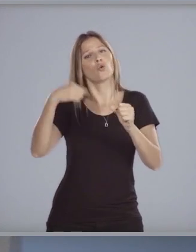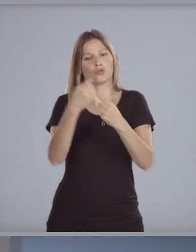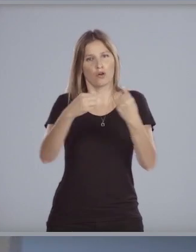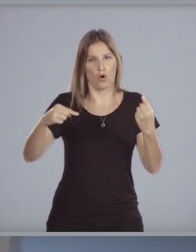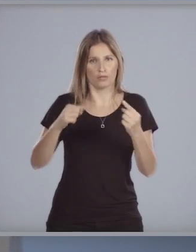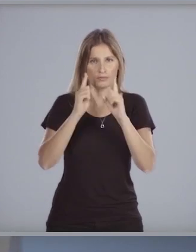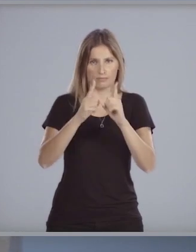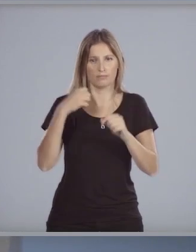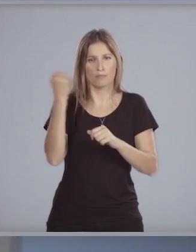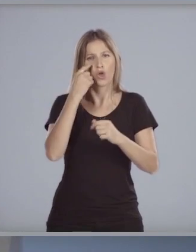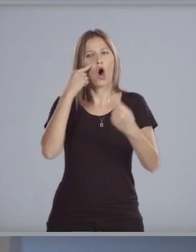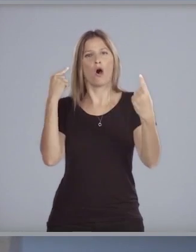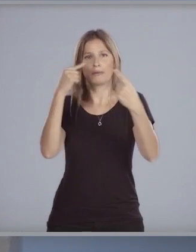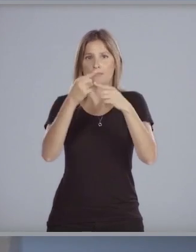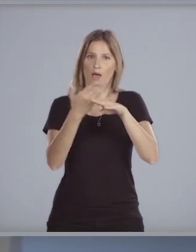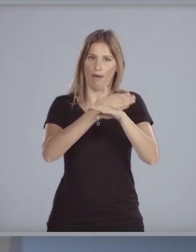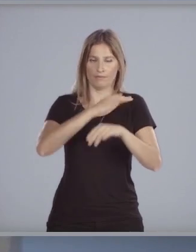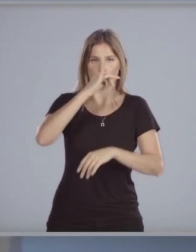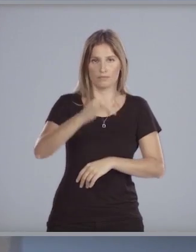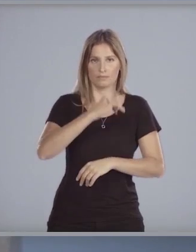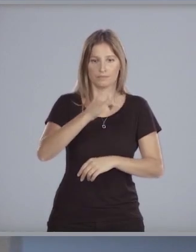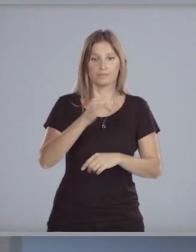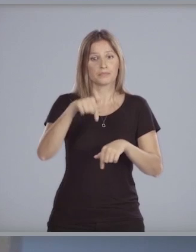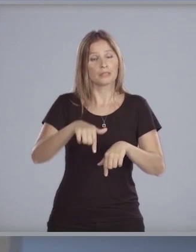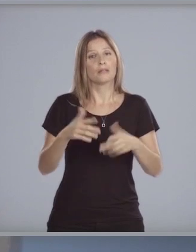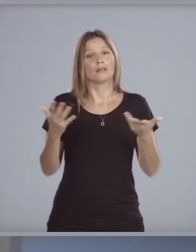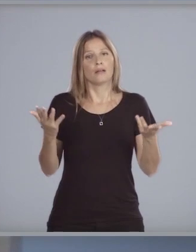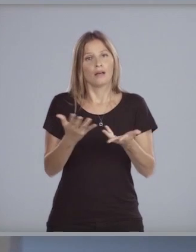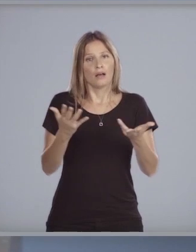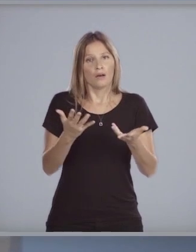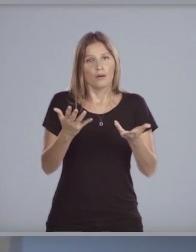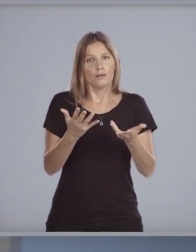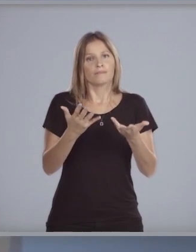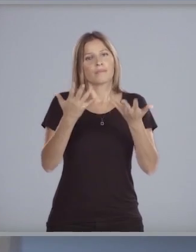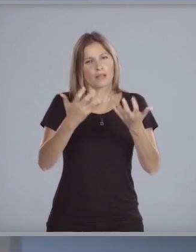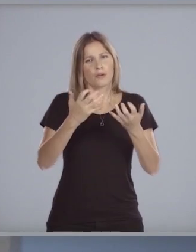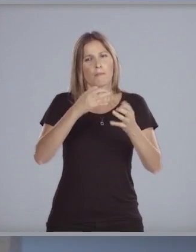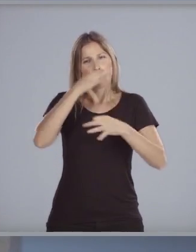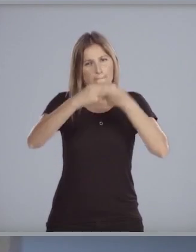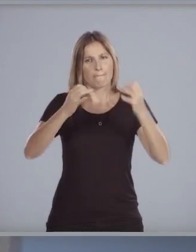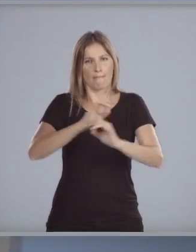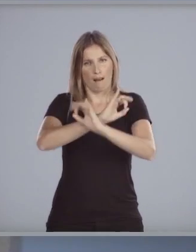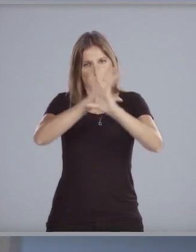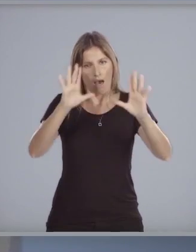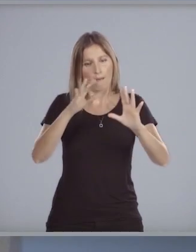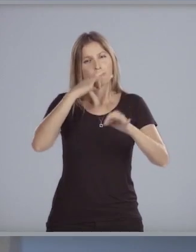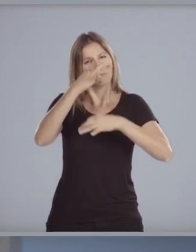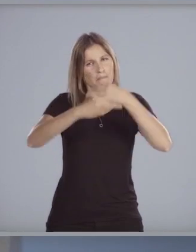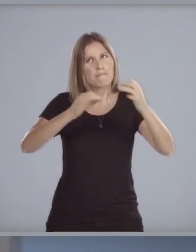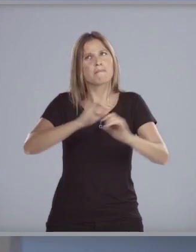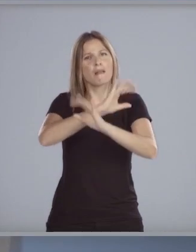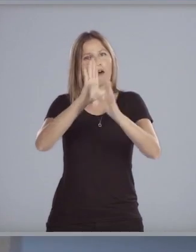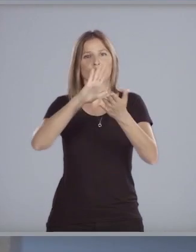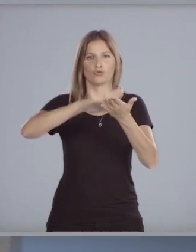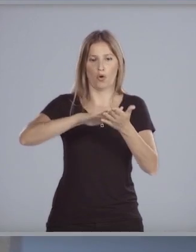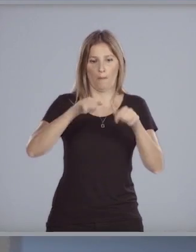al objetivo planteado. Y aquí quiero hacer una precisión sobre este